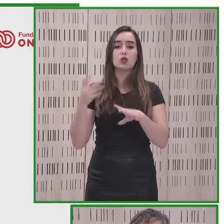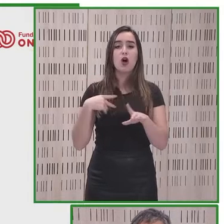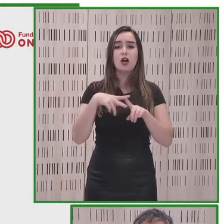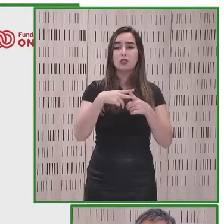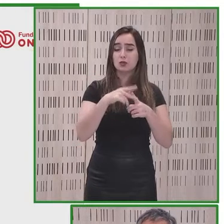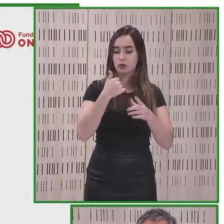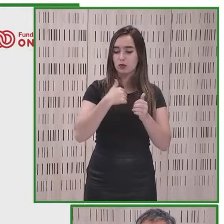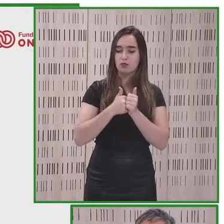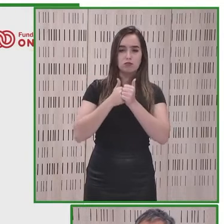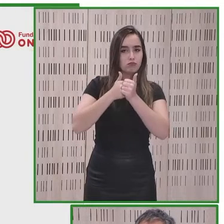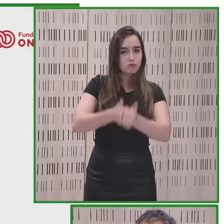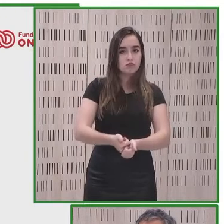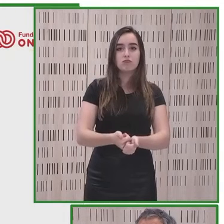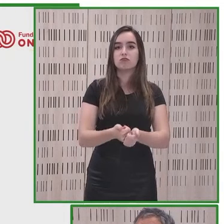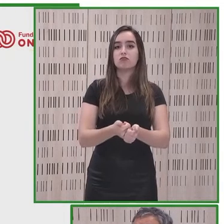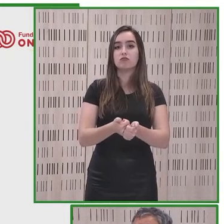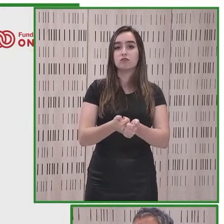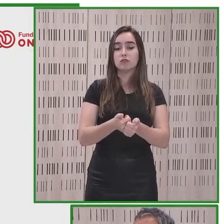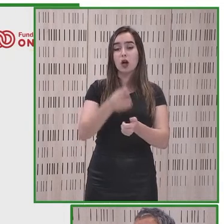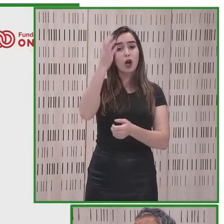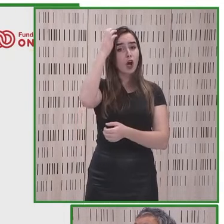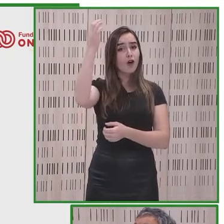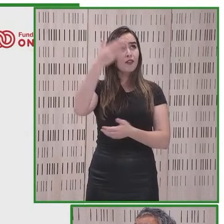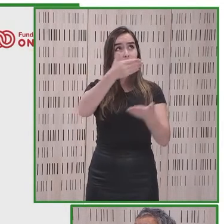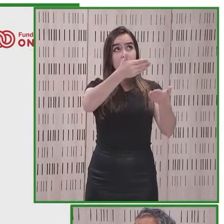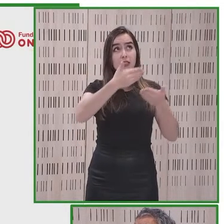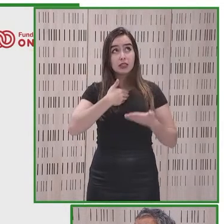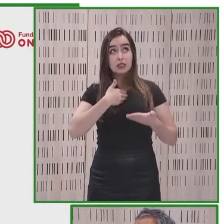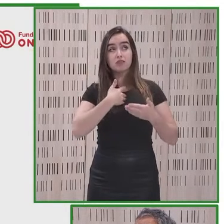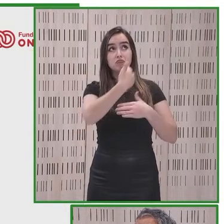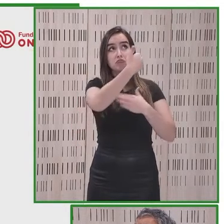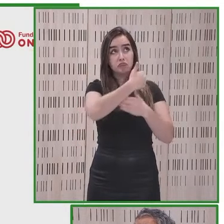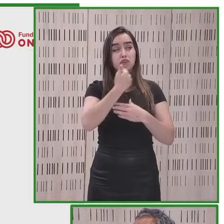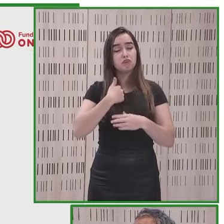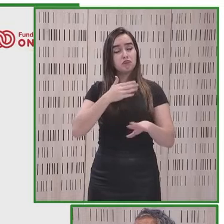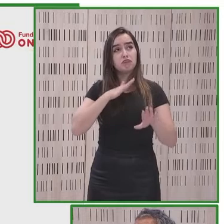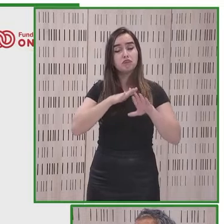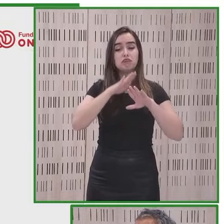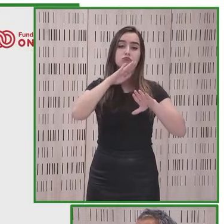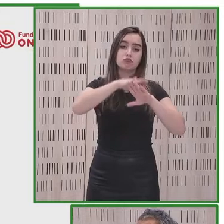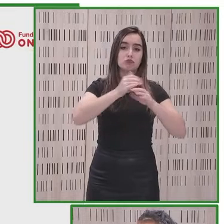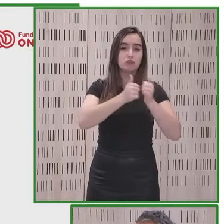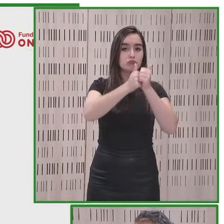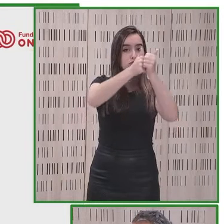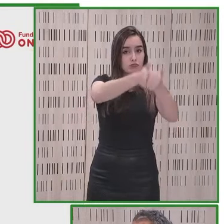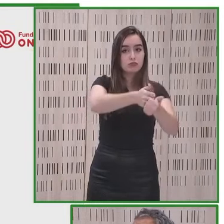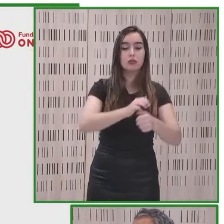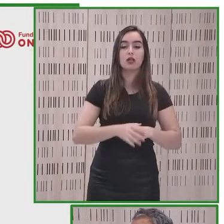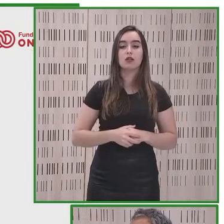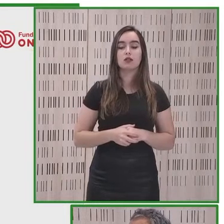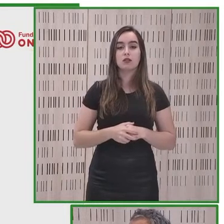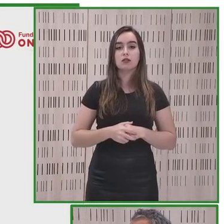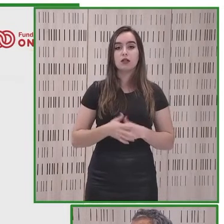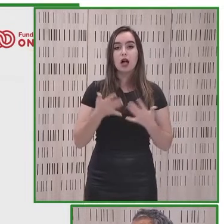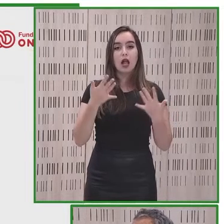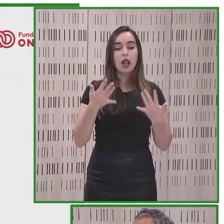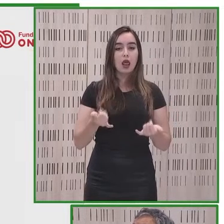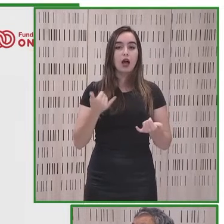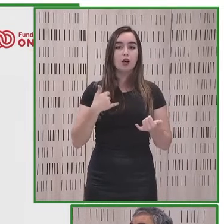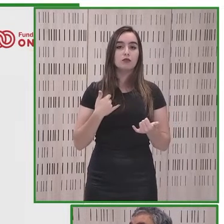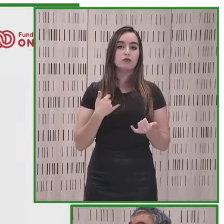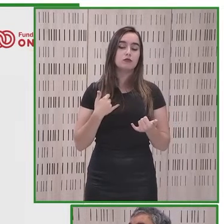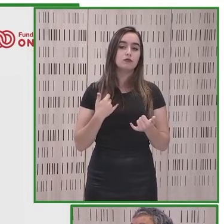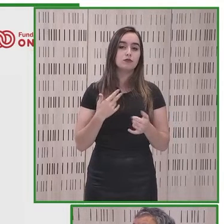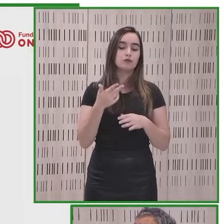desde el gobierno se nos plantean y se nos permiten os voy a vamos a poner este vídeo